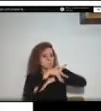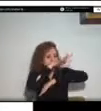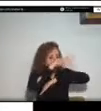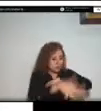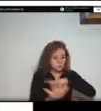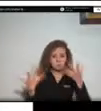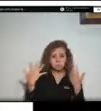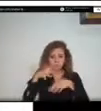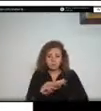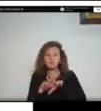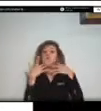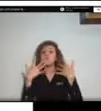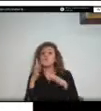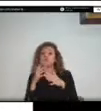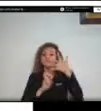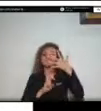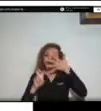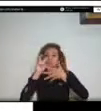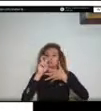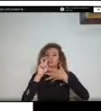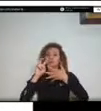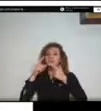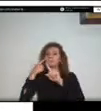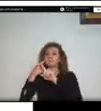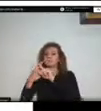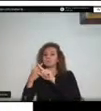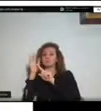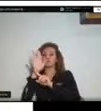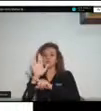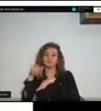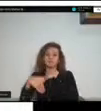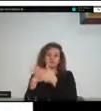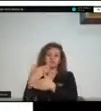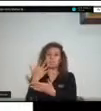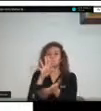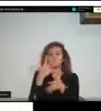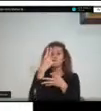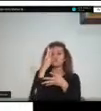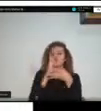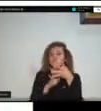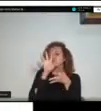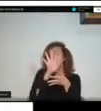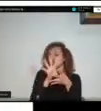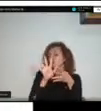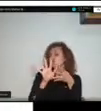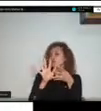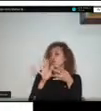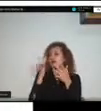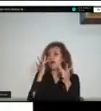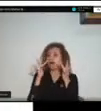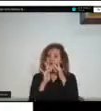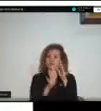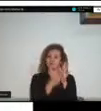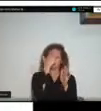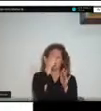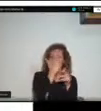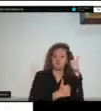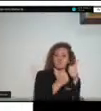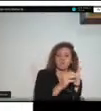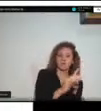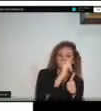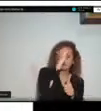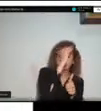se multiplica por su factor lo que arroja una calificación general que nos permite priorizar esos municipios a trabajar